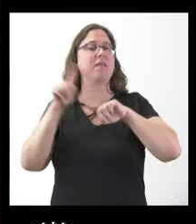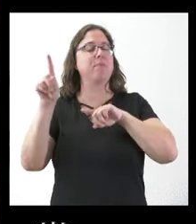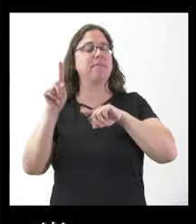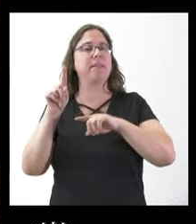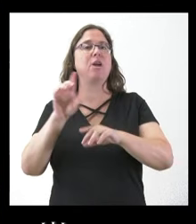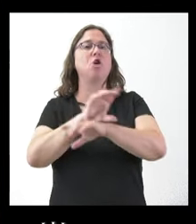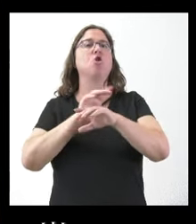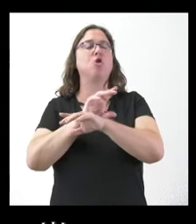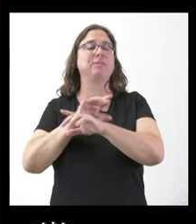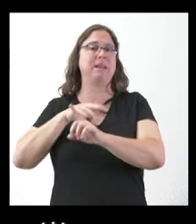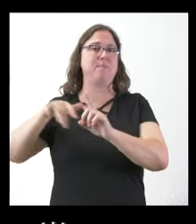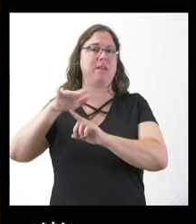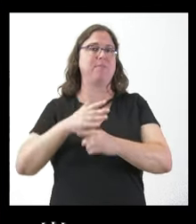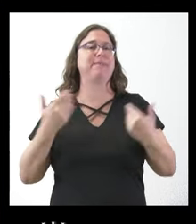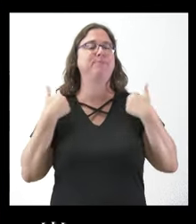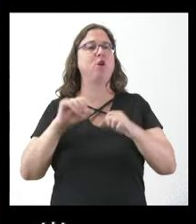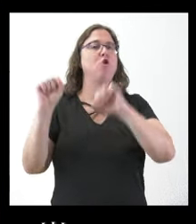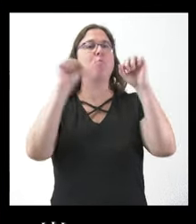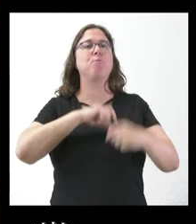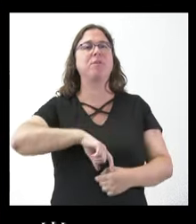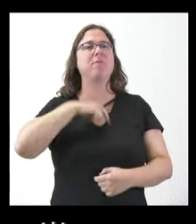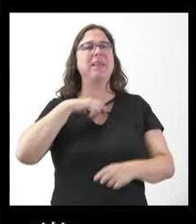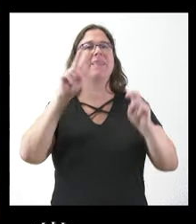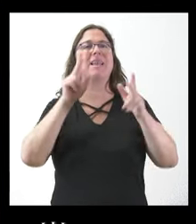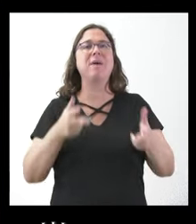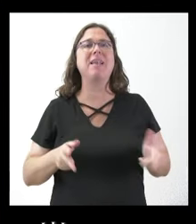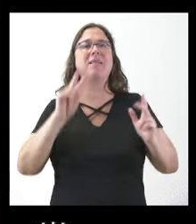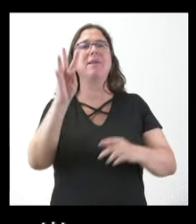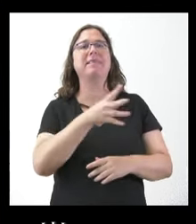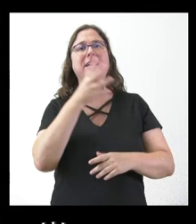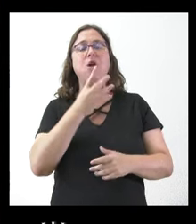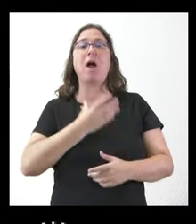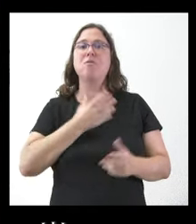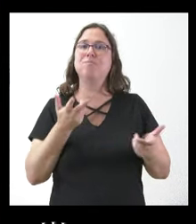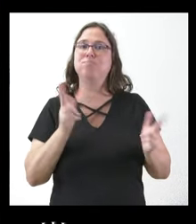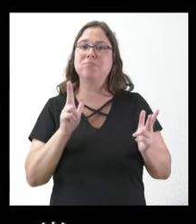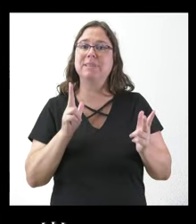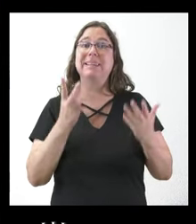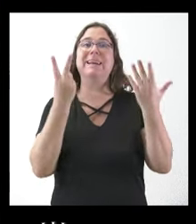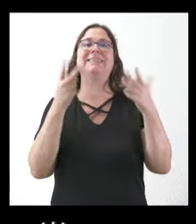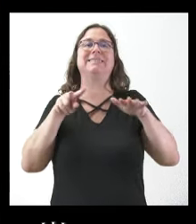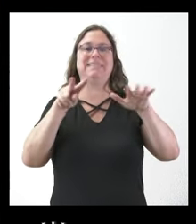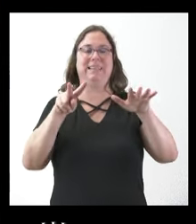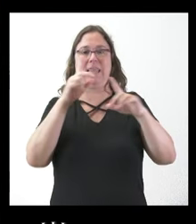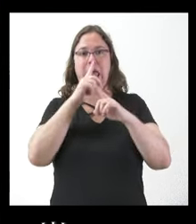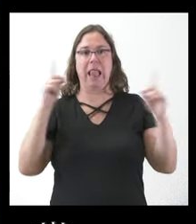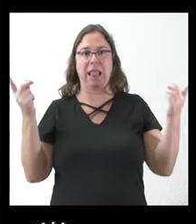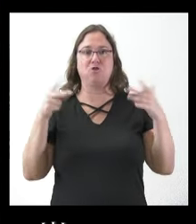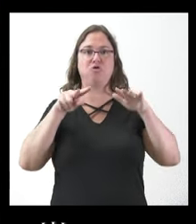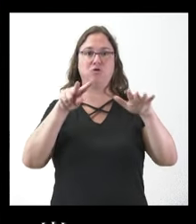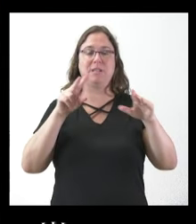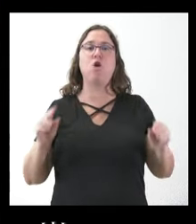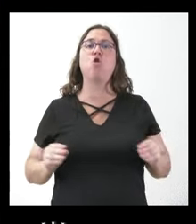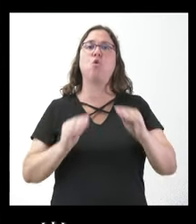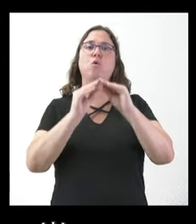porque es de Protección Civil, sobre la libertad de horarios que pueden elegir los ayuntamientos siete días al año, coincidiendo